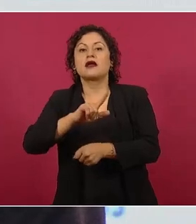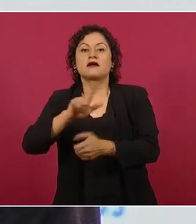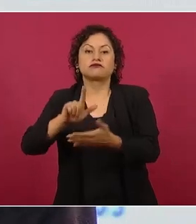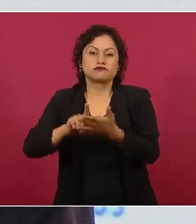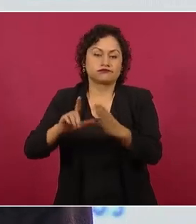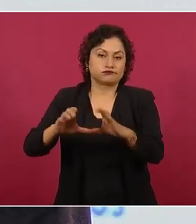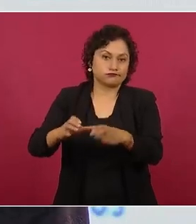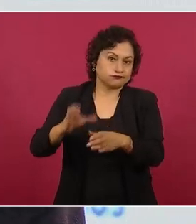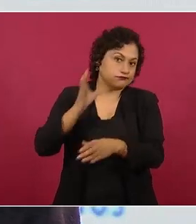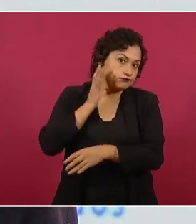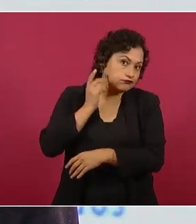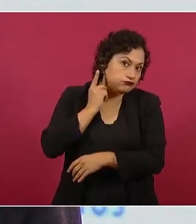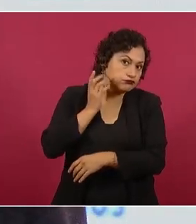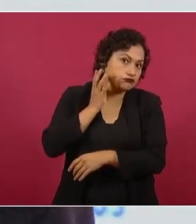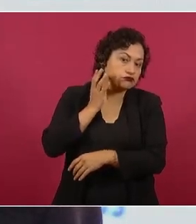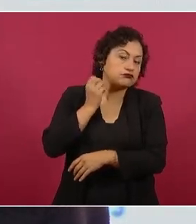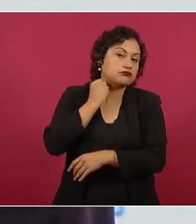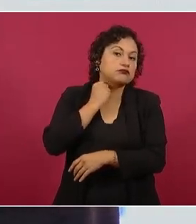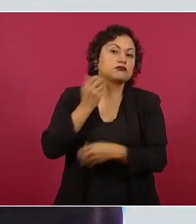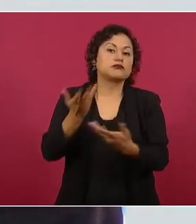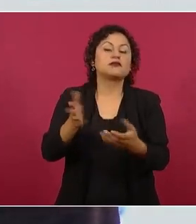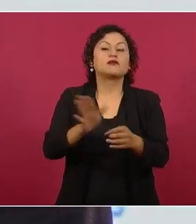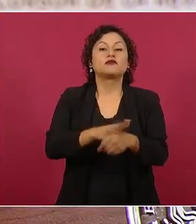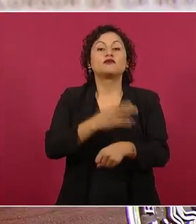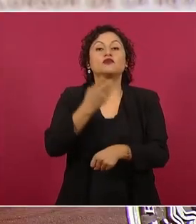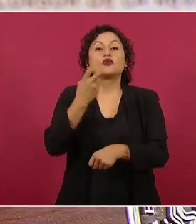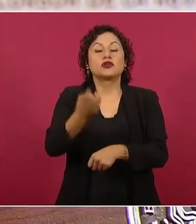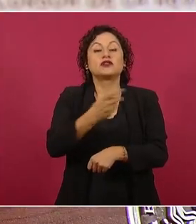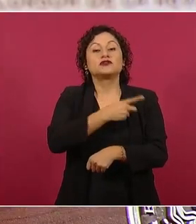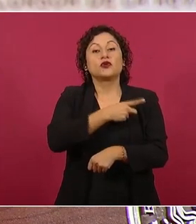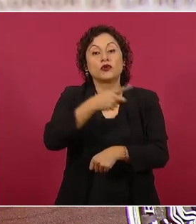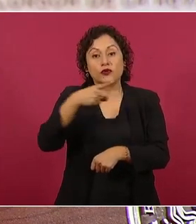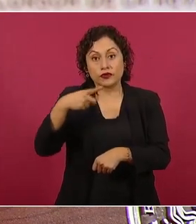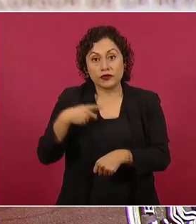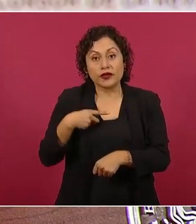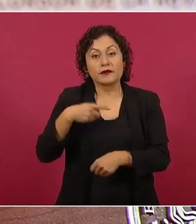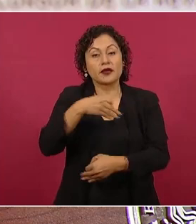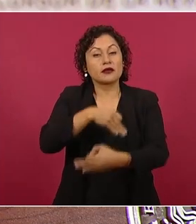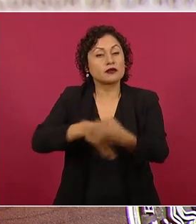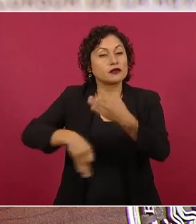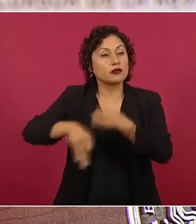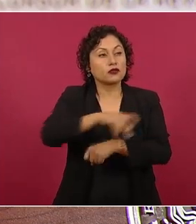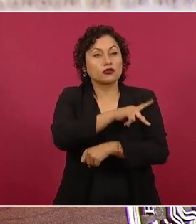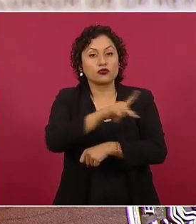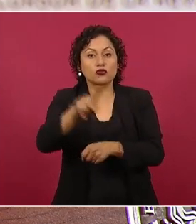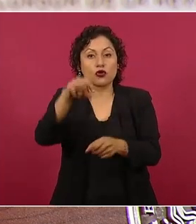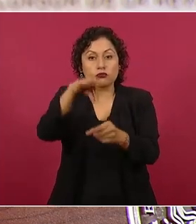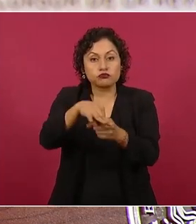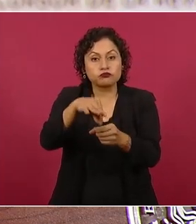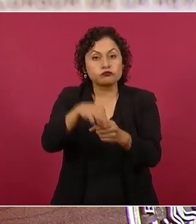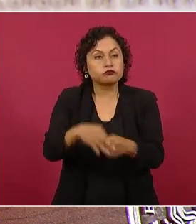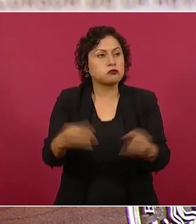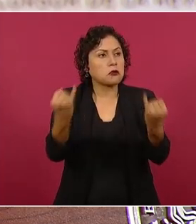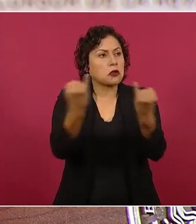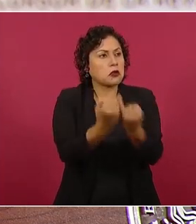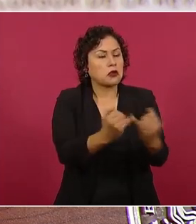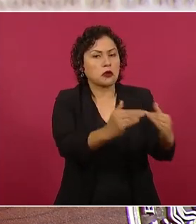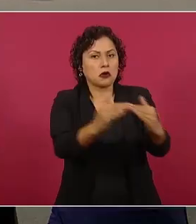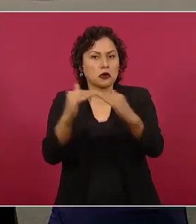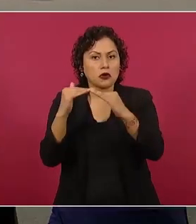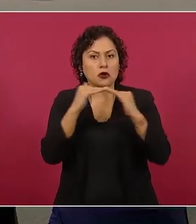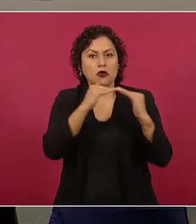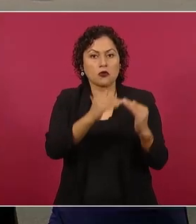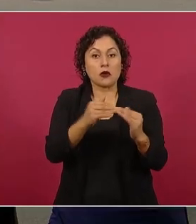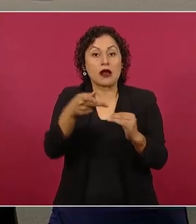válidos emitidos tengan el mismo peso y que los electores conozcan a los candidatos